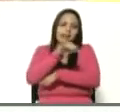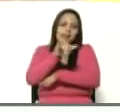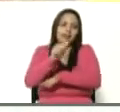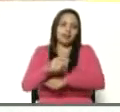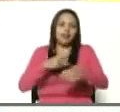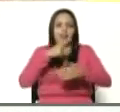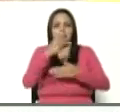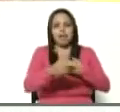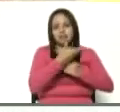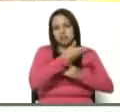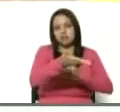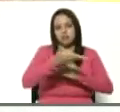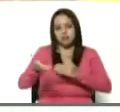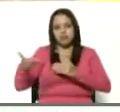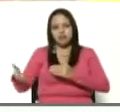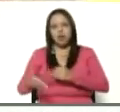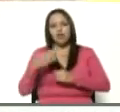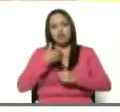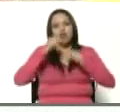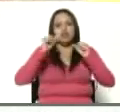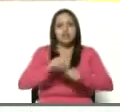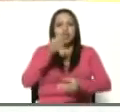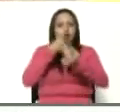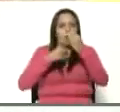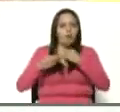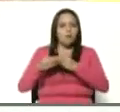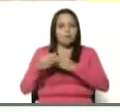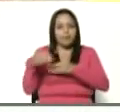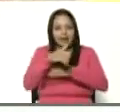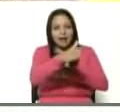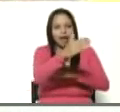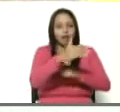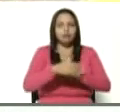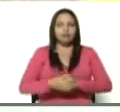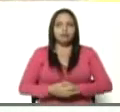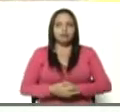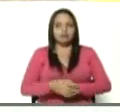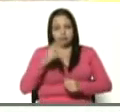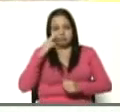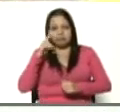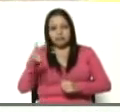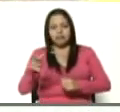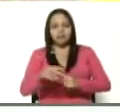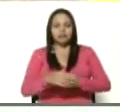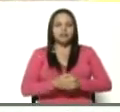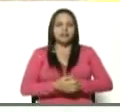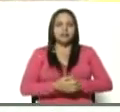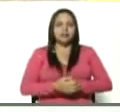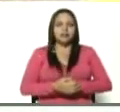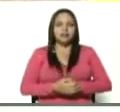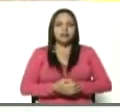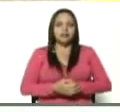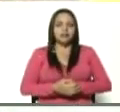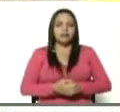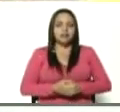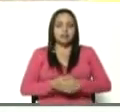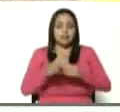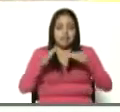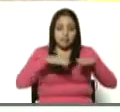el plan de distribución Yo sí como pescado. Miren esto, del mar al barrio.